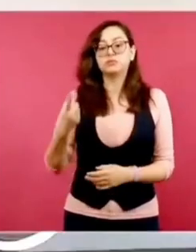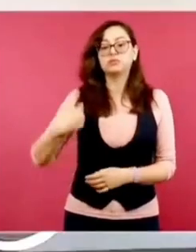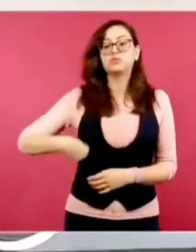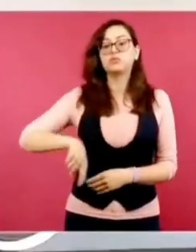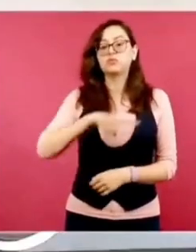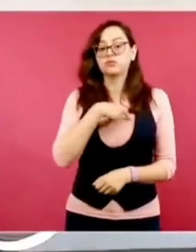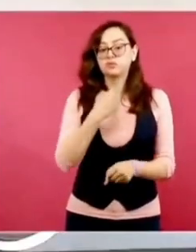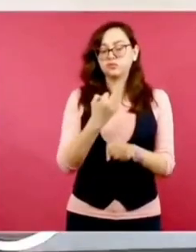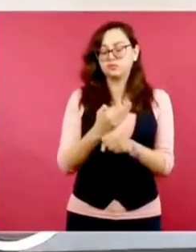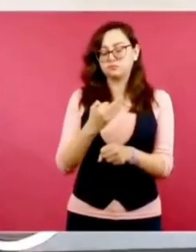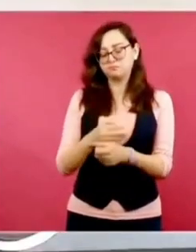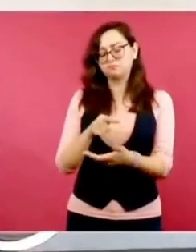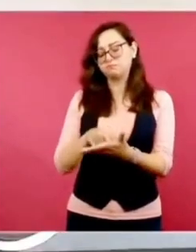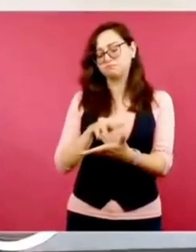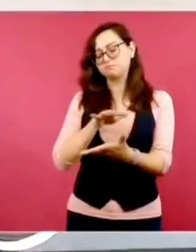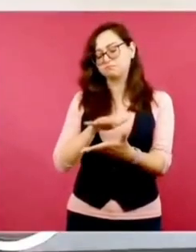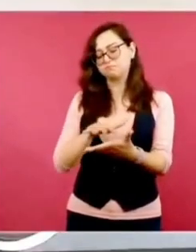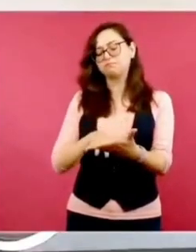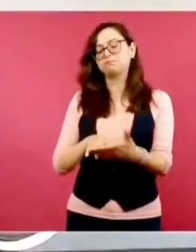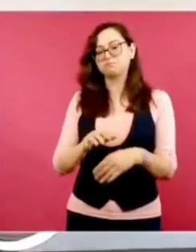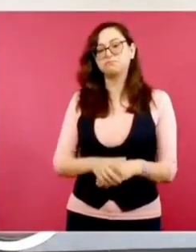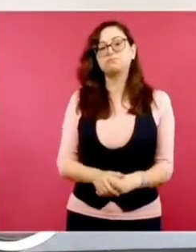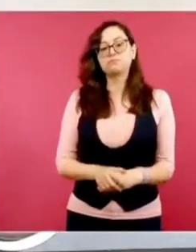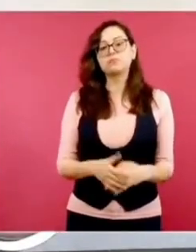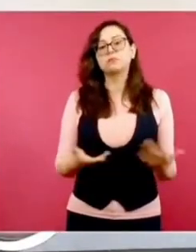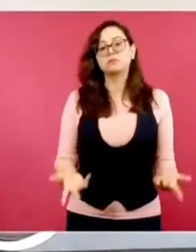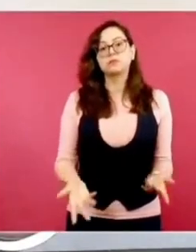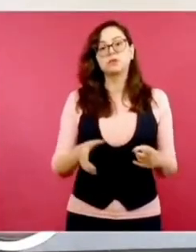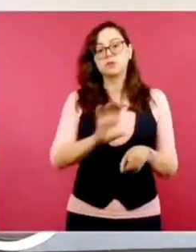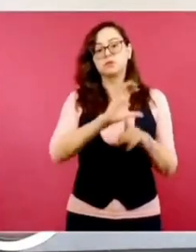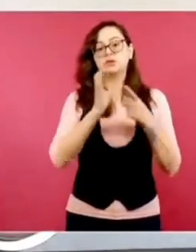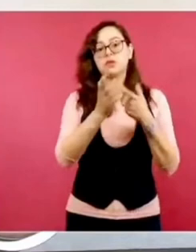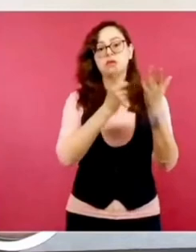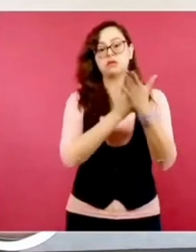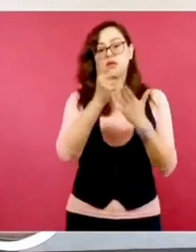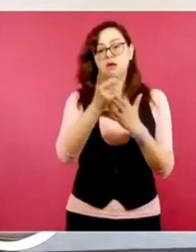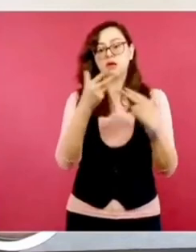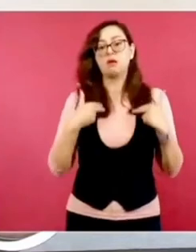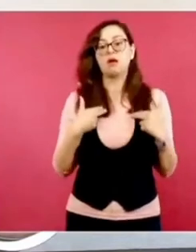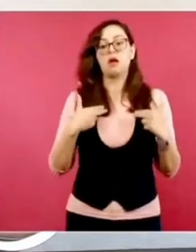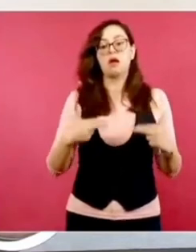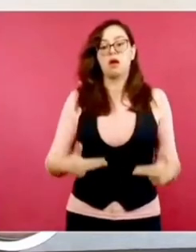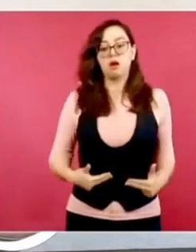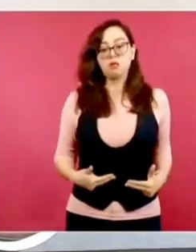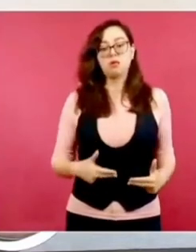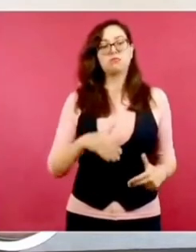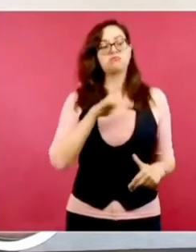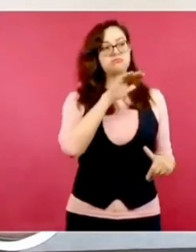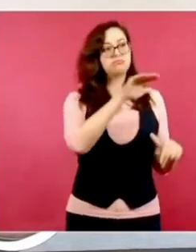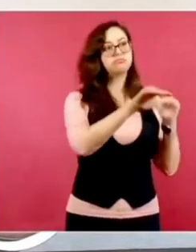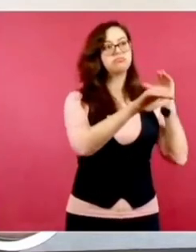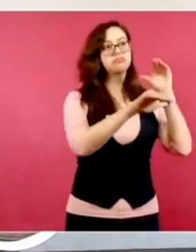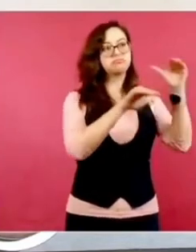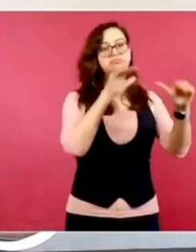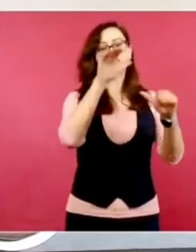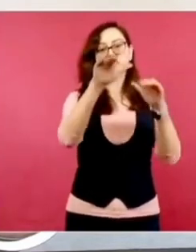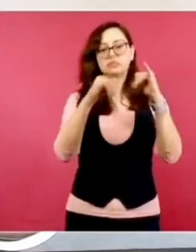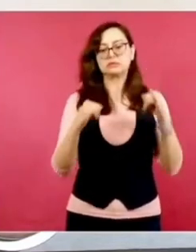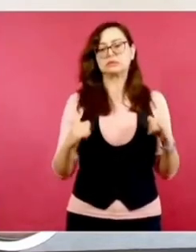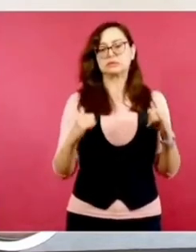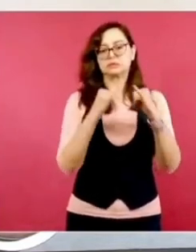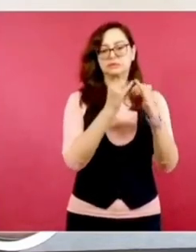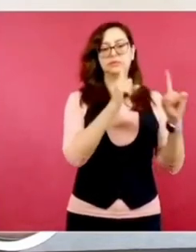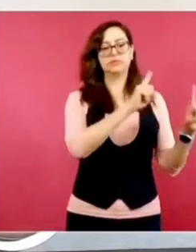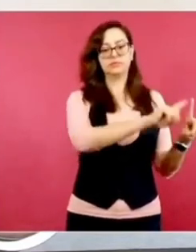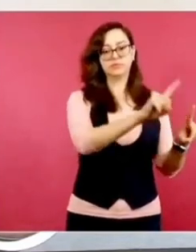diferentes instancias, una de ellas el Consejo de Derechos Humanos. Hemos acudido también a... Bueno, estamos viendo lo de